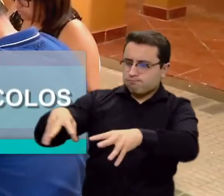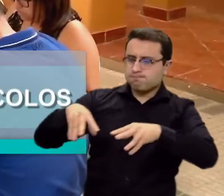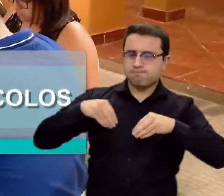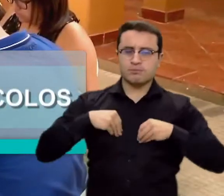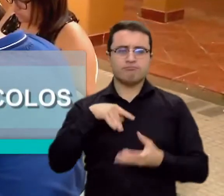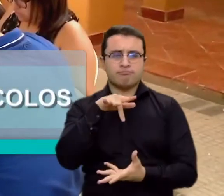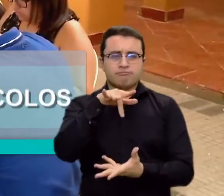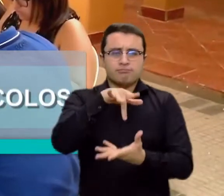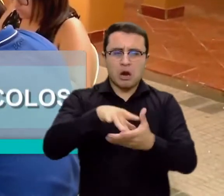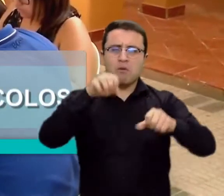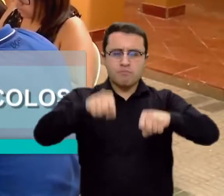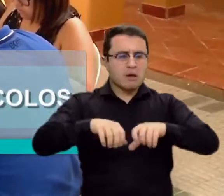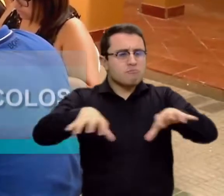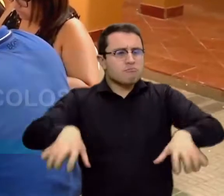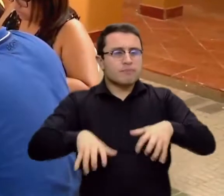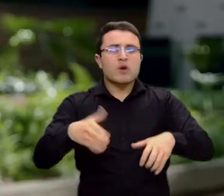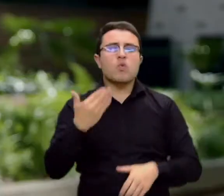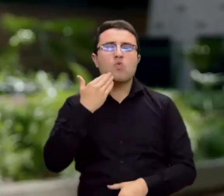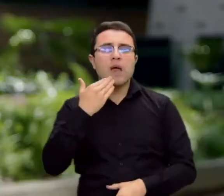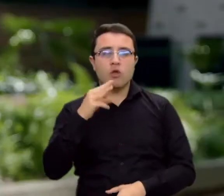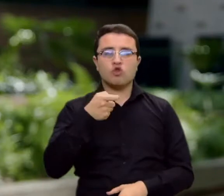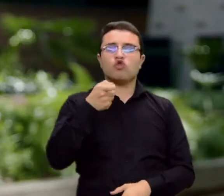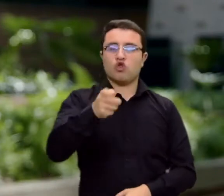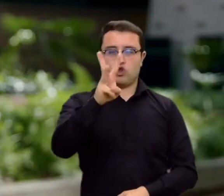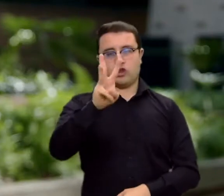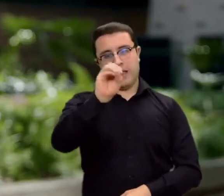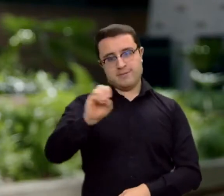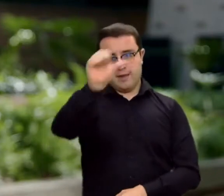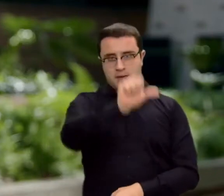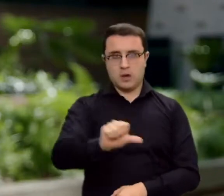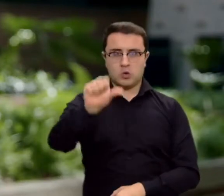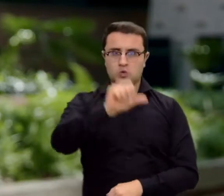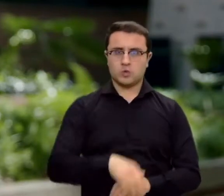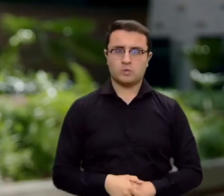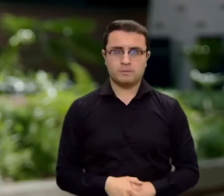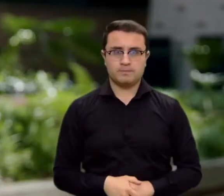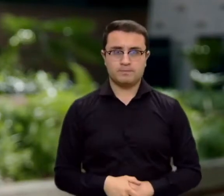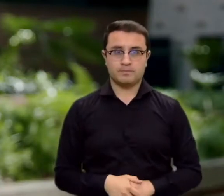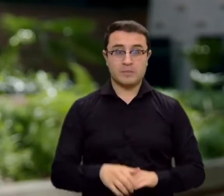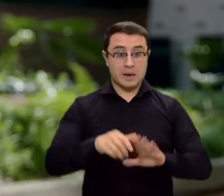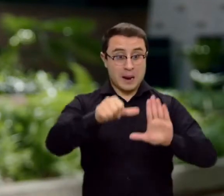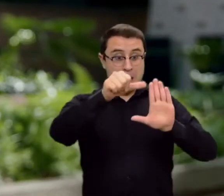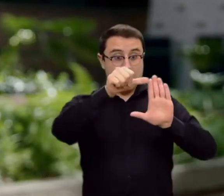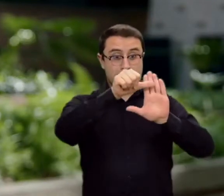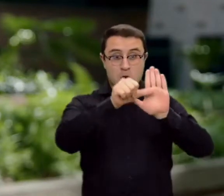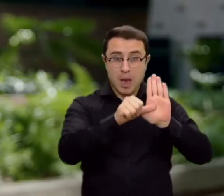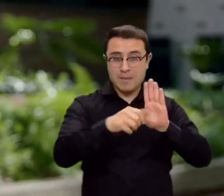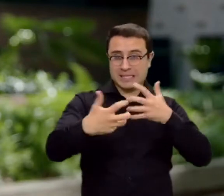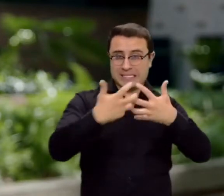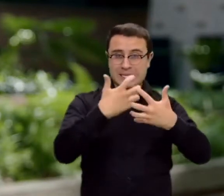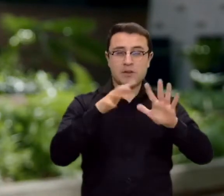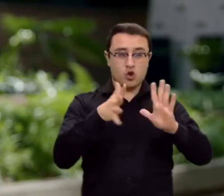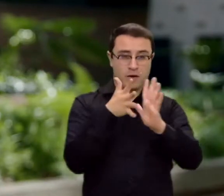tarea el próximo 30 de agosto. Se modificó el programa o el sistema de información de jurados para que para esta